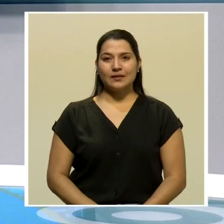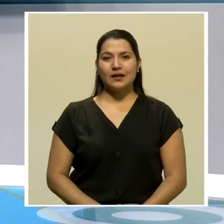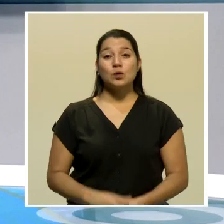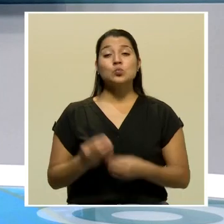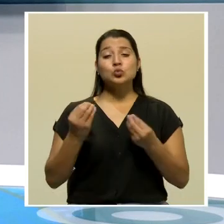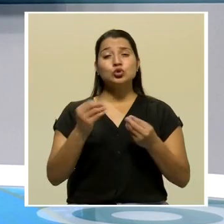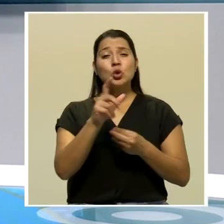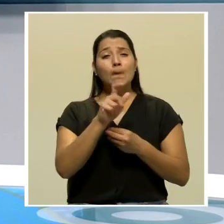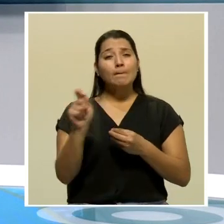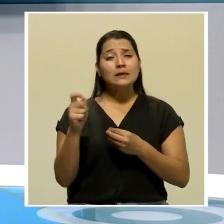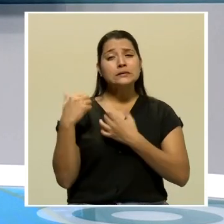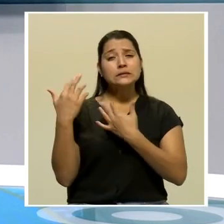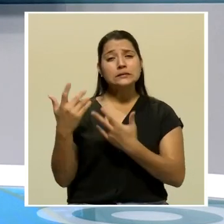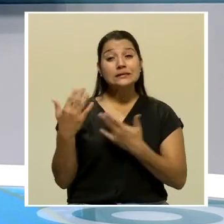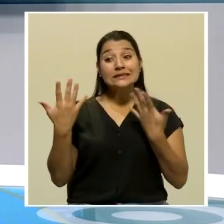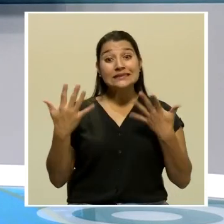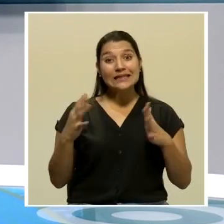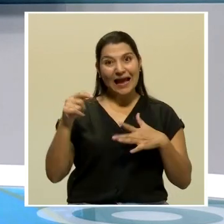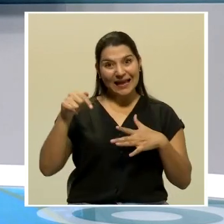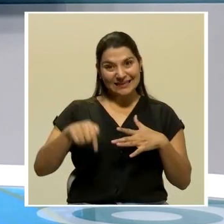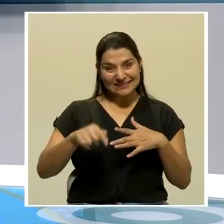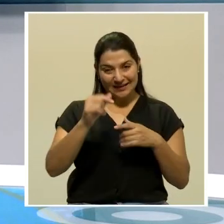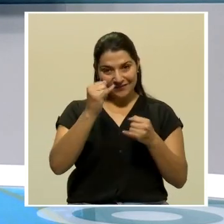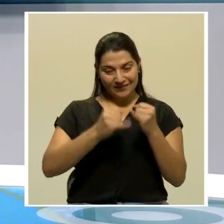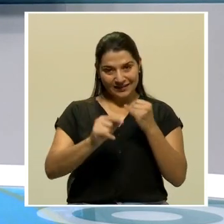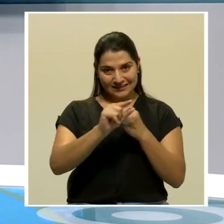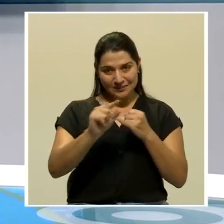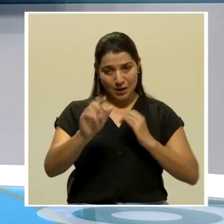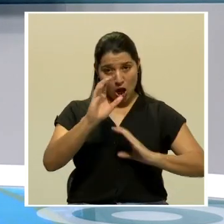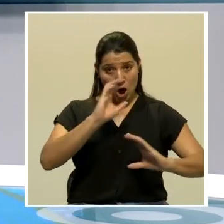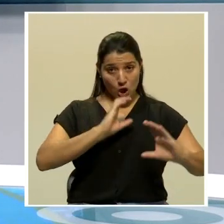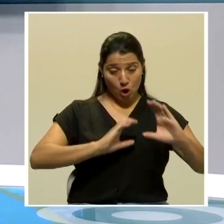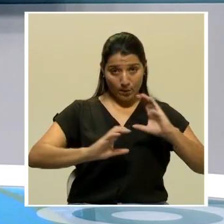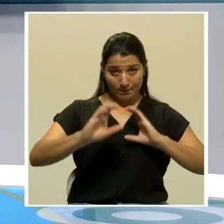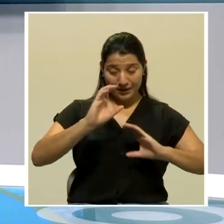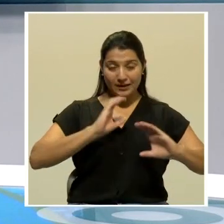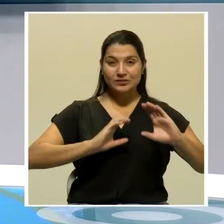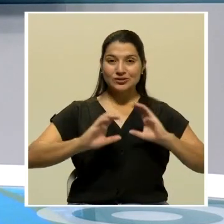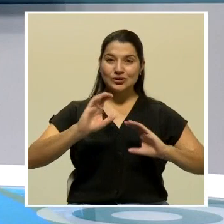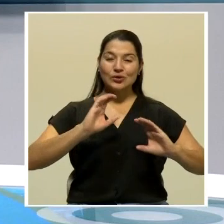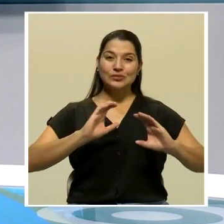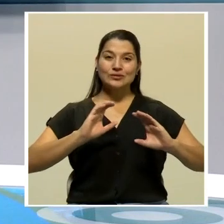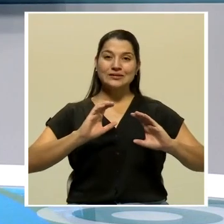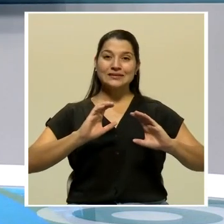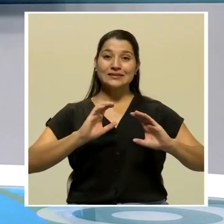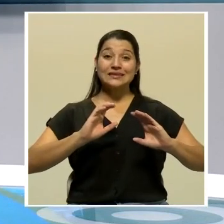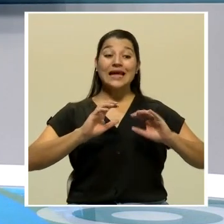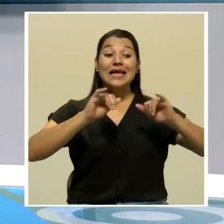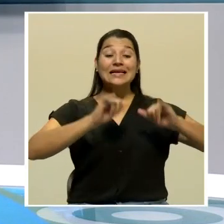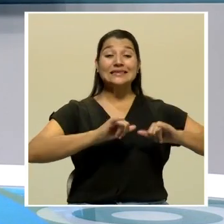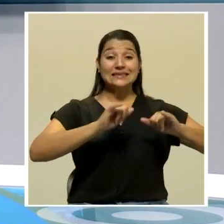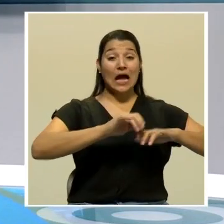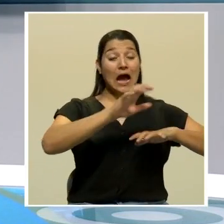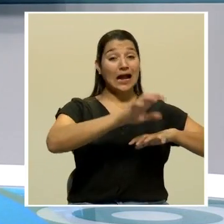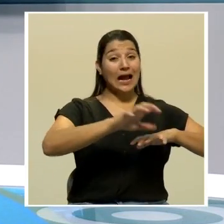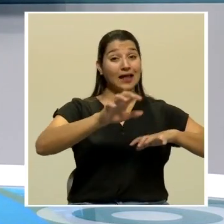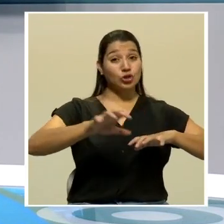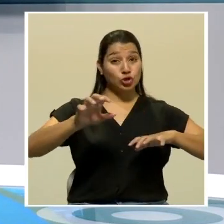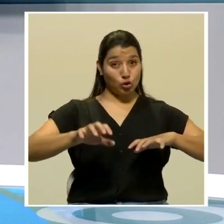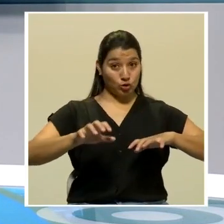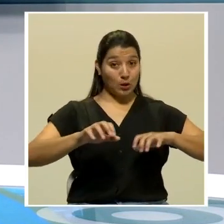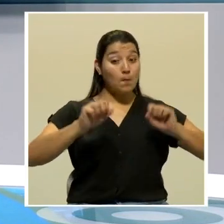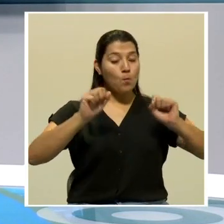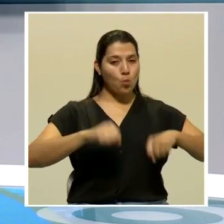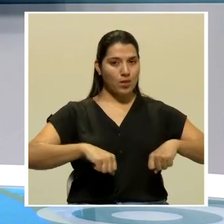de espera, este fin de semana los comercios que estén en los cantones que están en fase 3